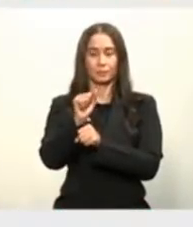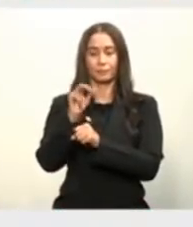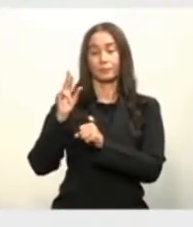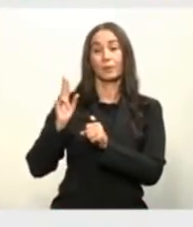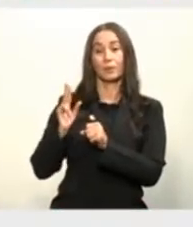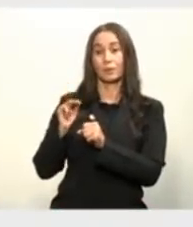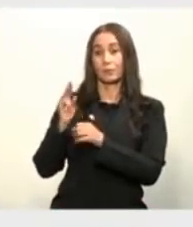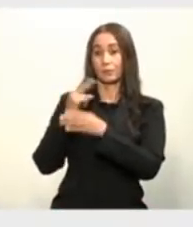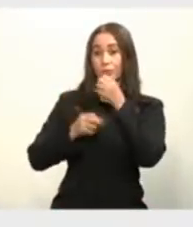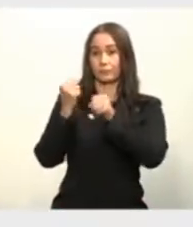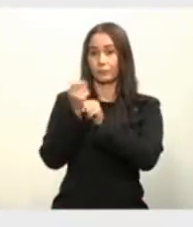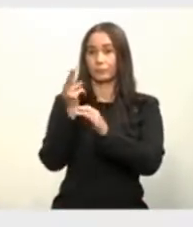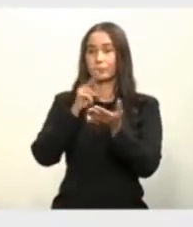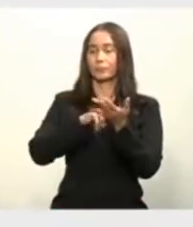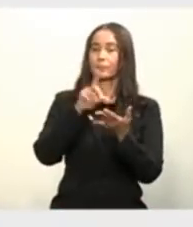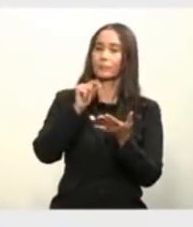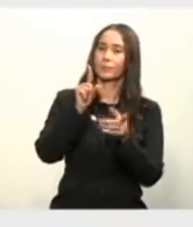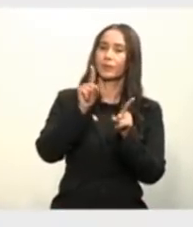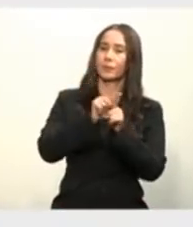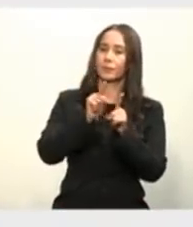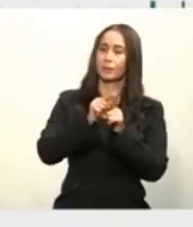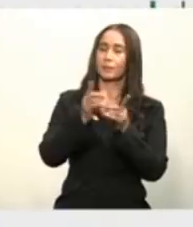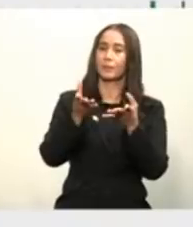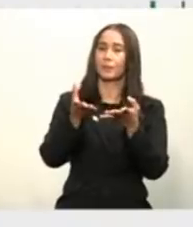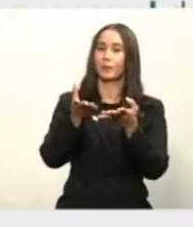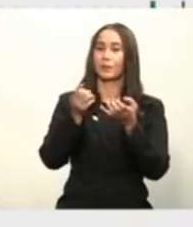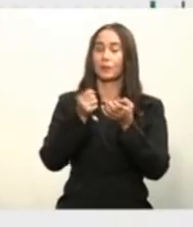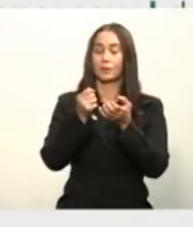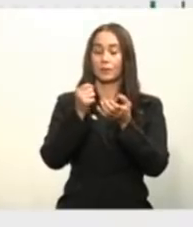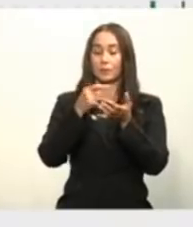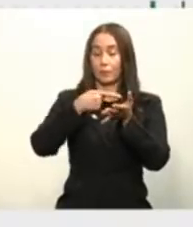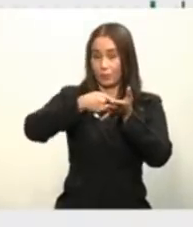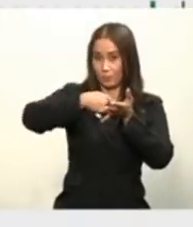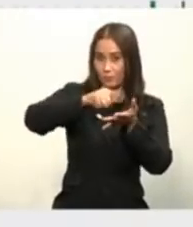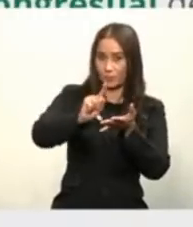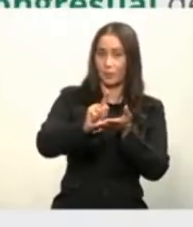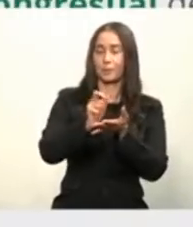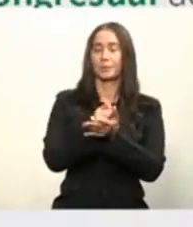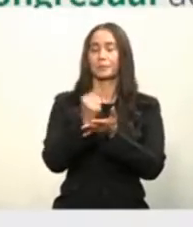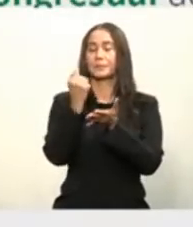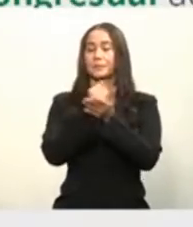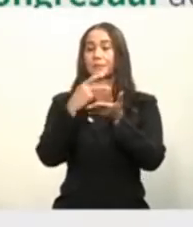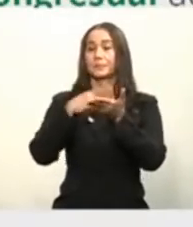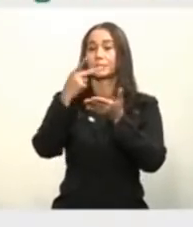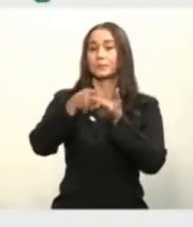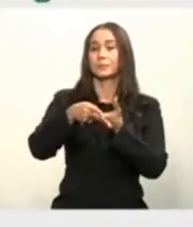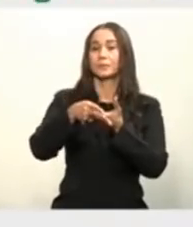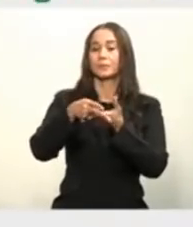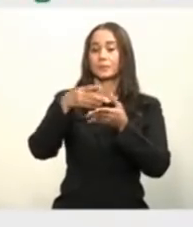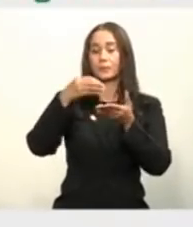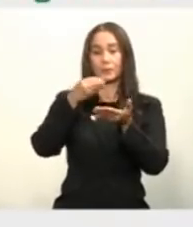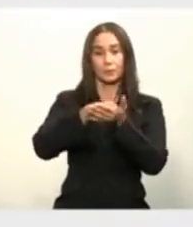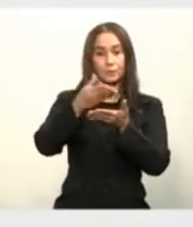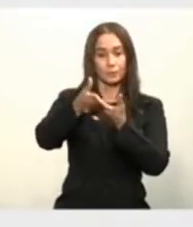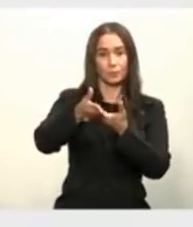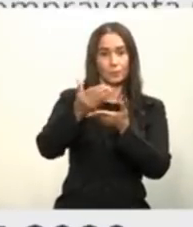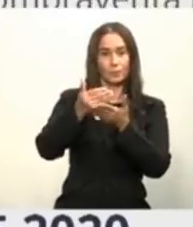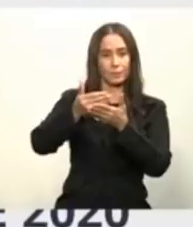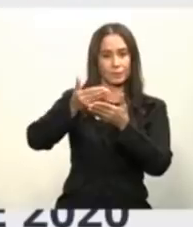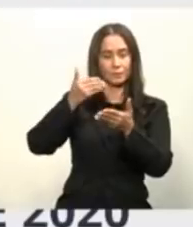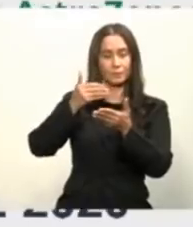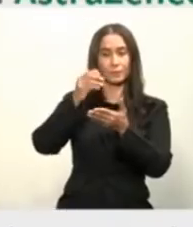2020, conseguimos también lo que fue la aprobación congresual del contrato de compraventa por anticipado con